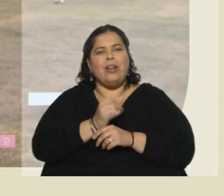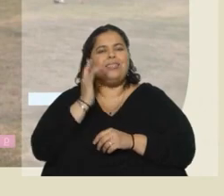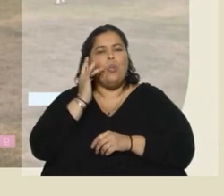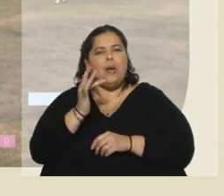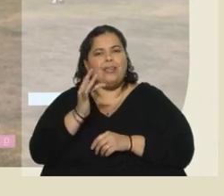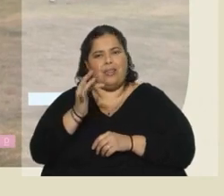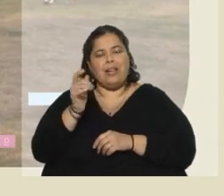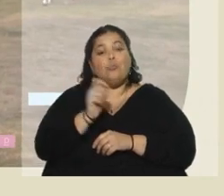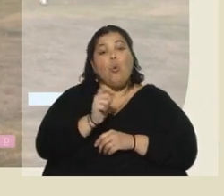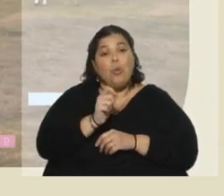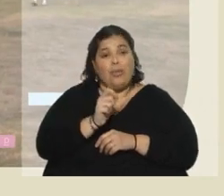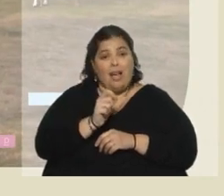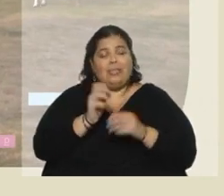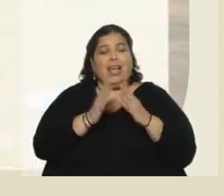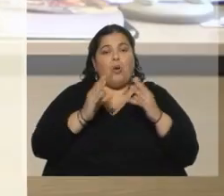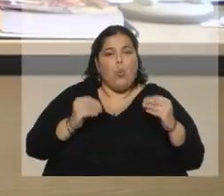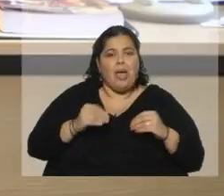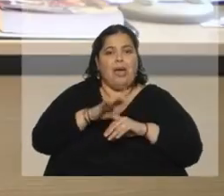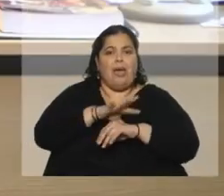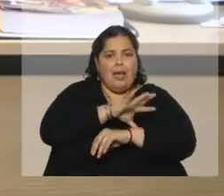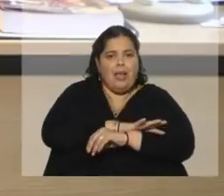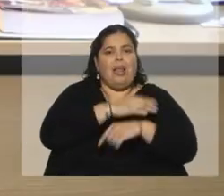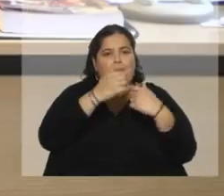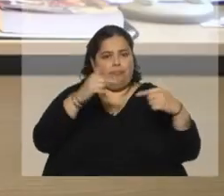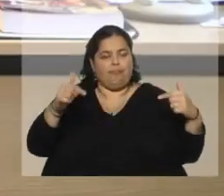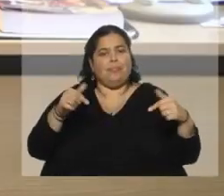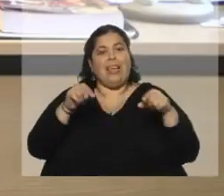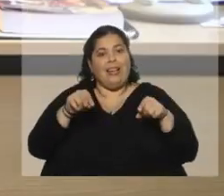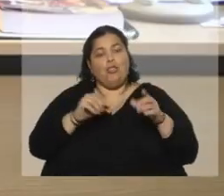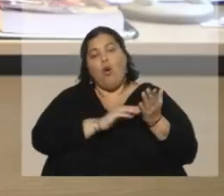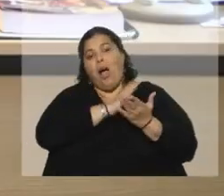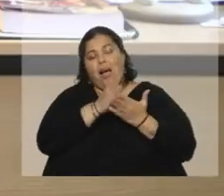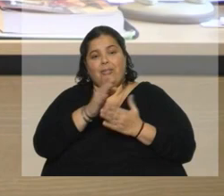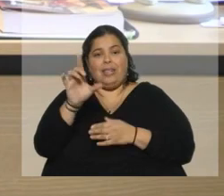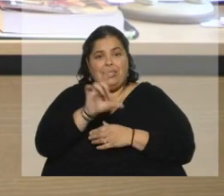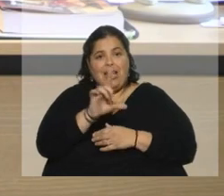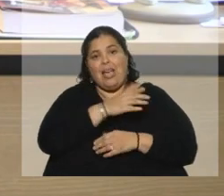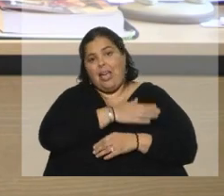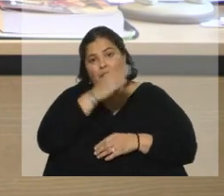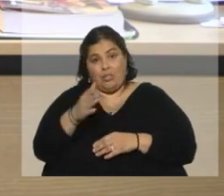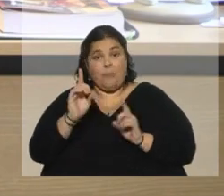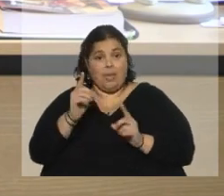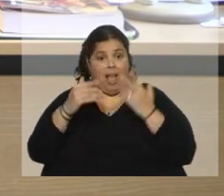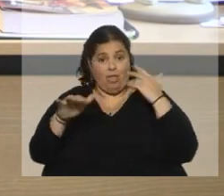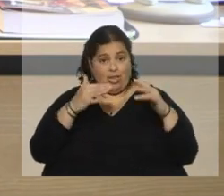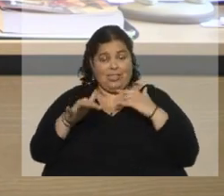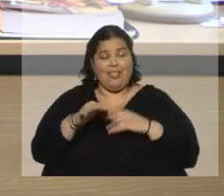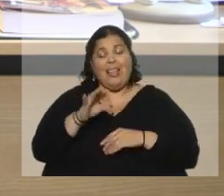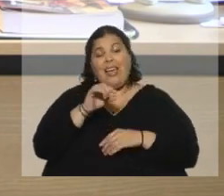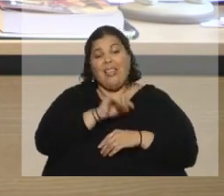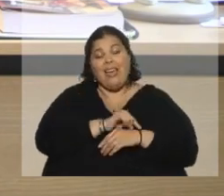públicas educativas que cumplen todo el ciclo educativo de niños y adolescentes que van desde